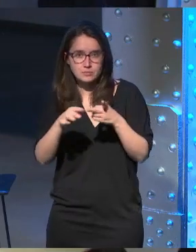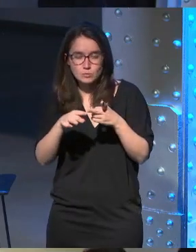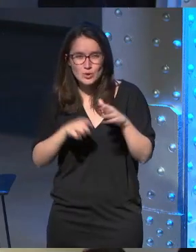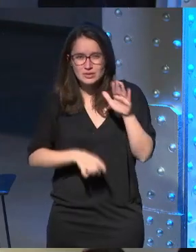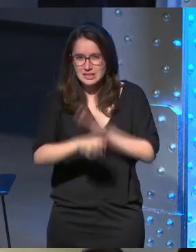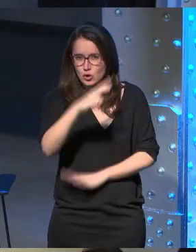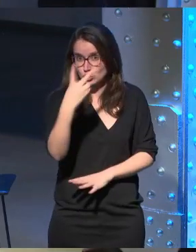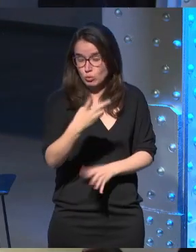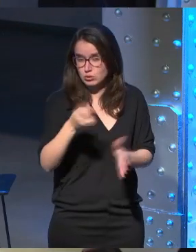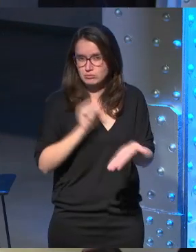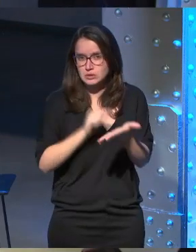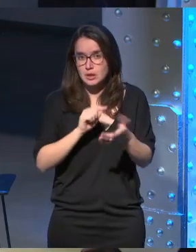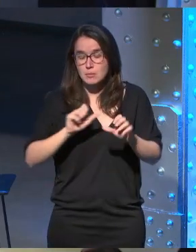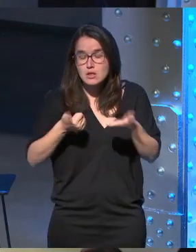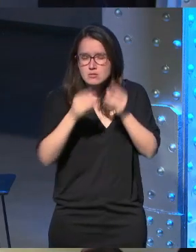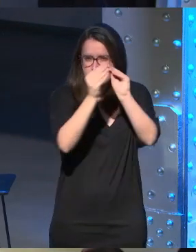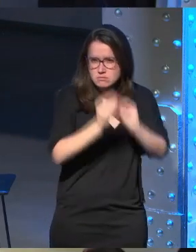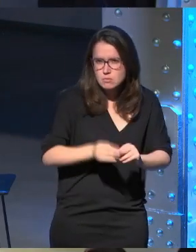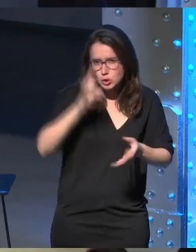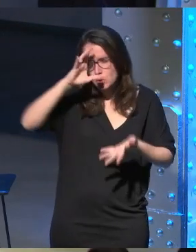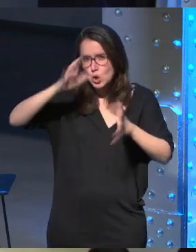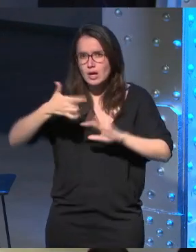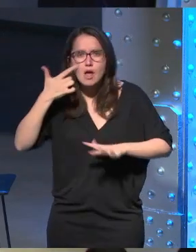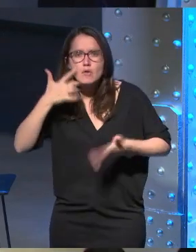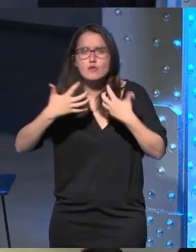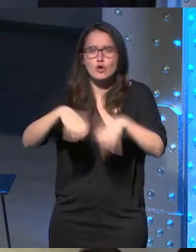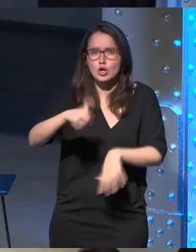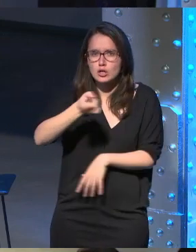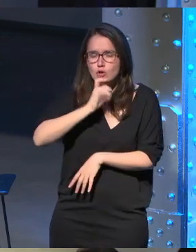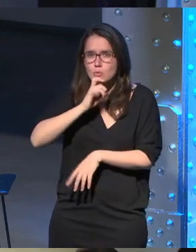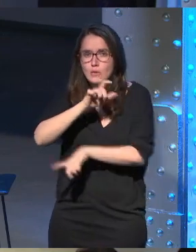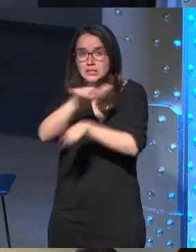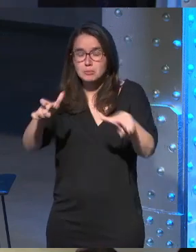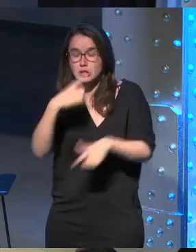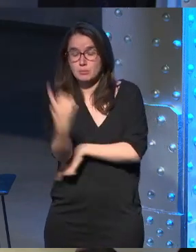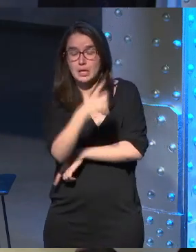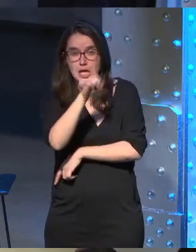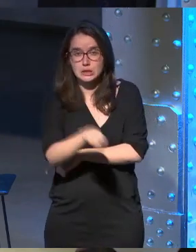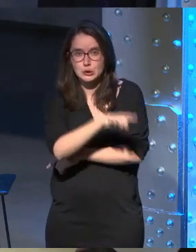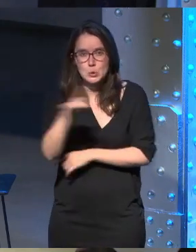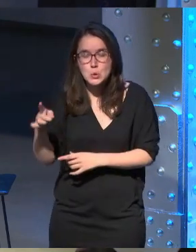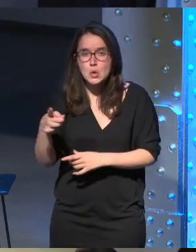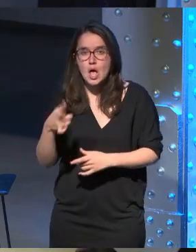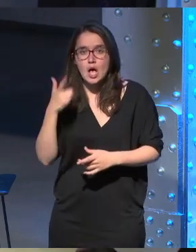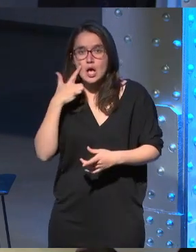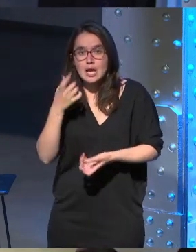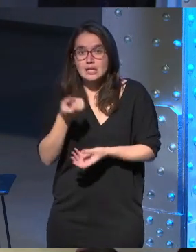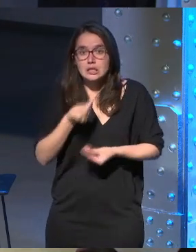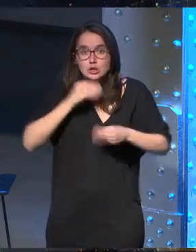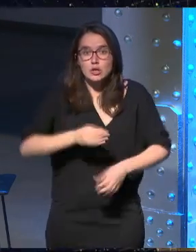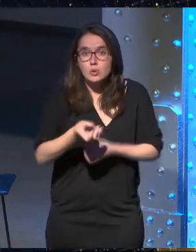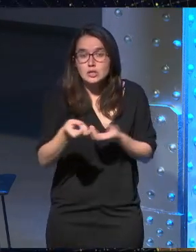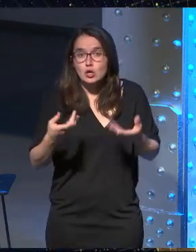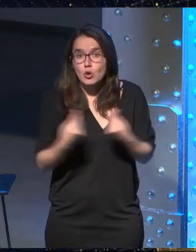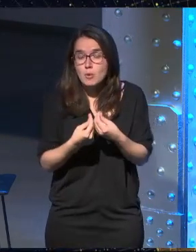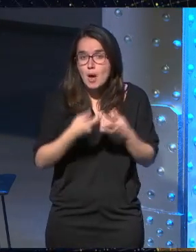enseguida y empecé a prototipar cosas muy locas para ver cómo funcionaba si la gente se mareaba si no se mareaba cómo se contaban las historias empecé a